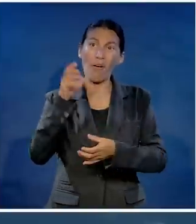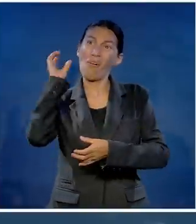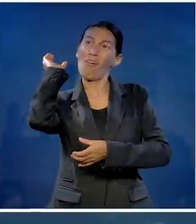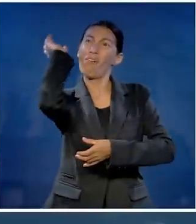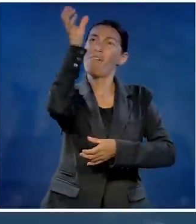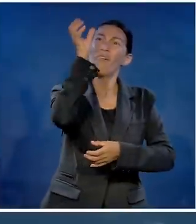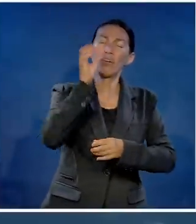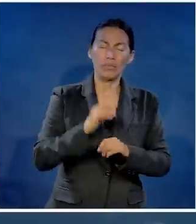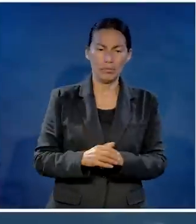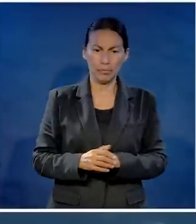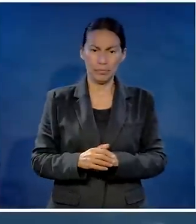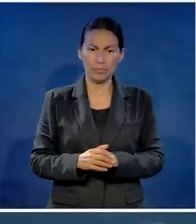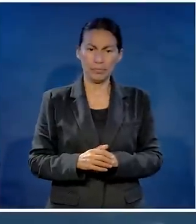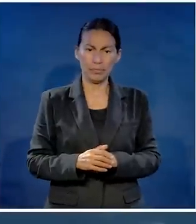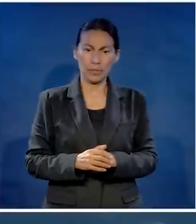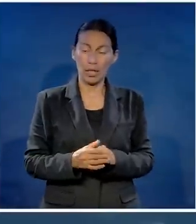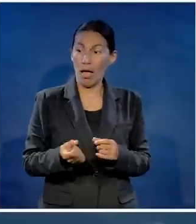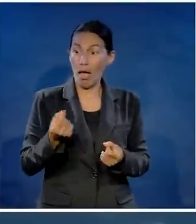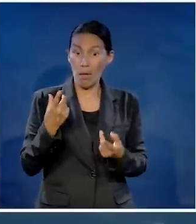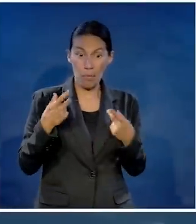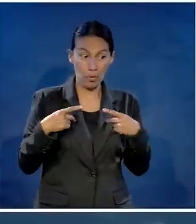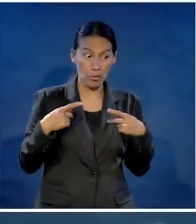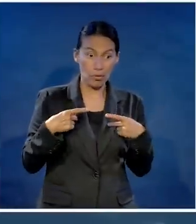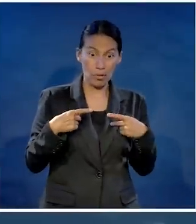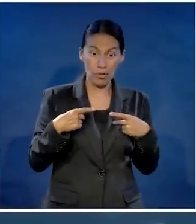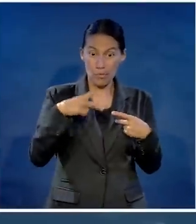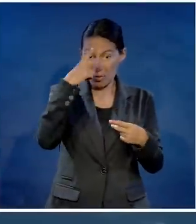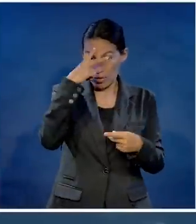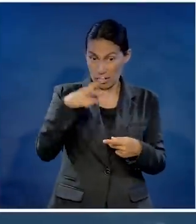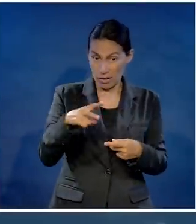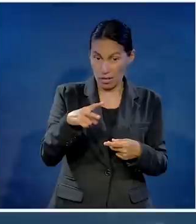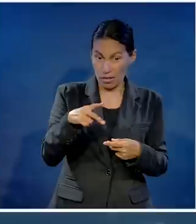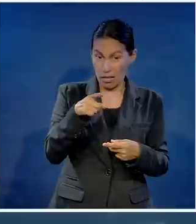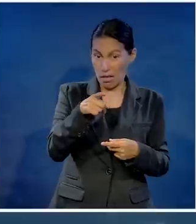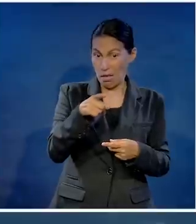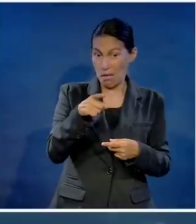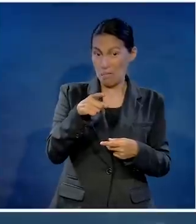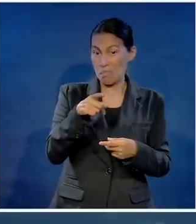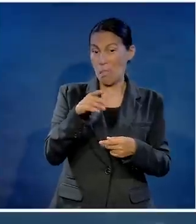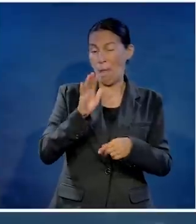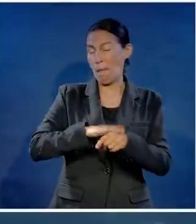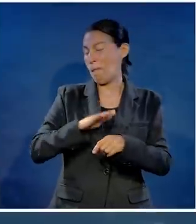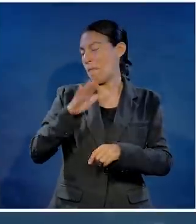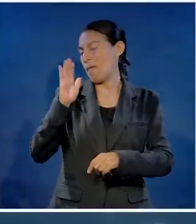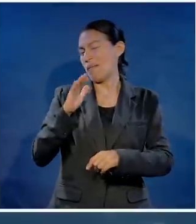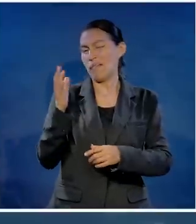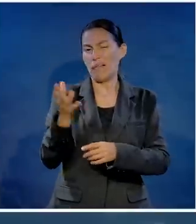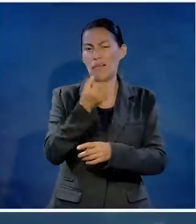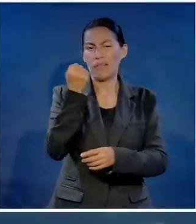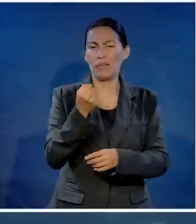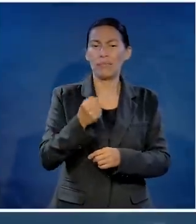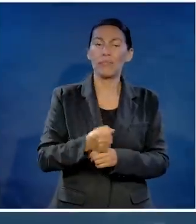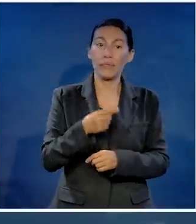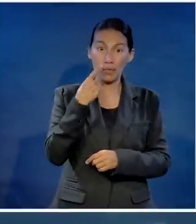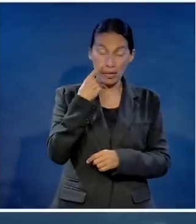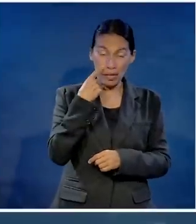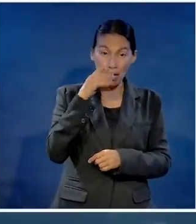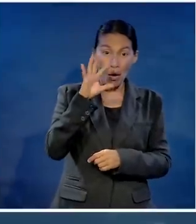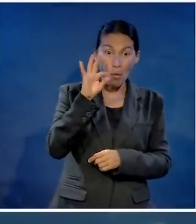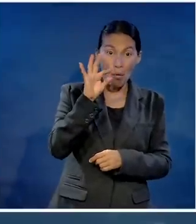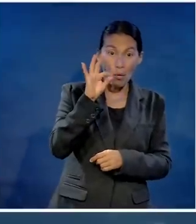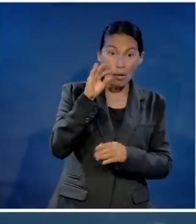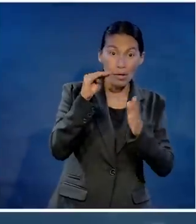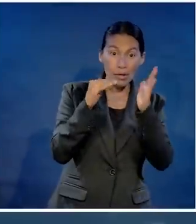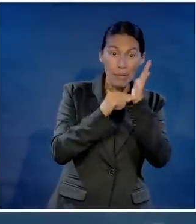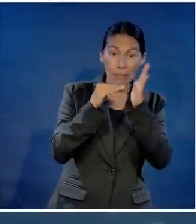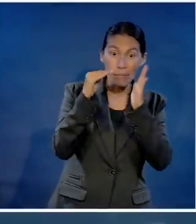jugar fútbol en ese país que alguien descendiente de mexicanos ha conseguido. Al muchacho le pagaban nada más y nada menos por